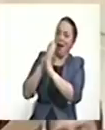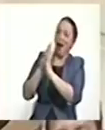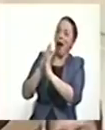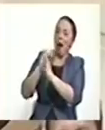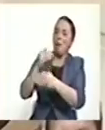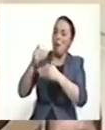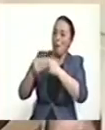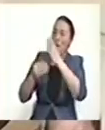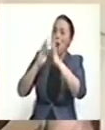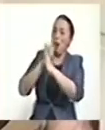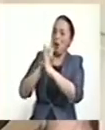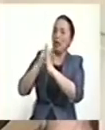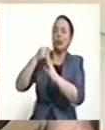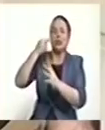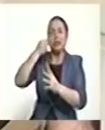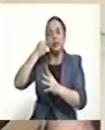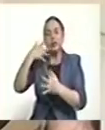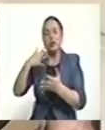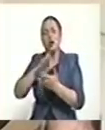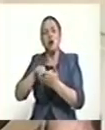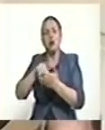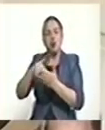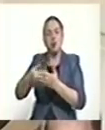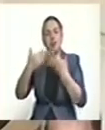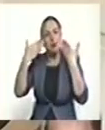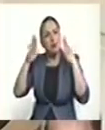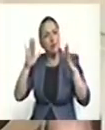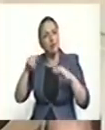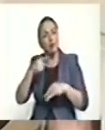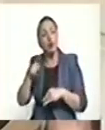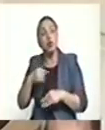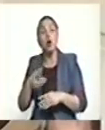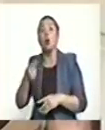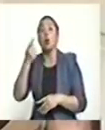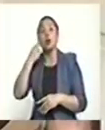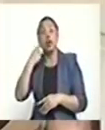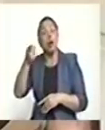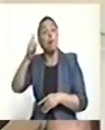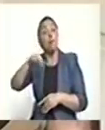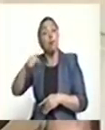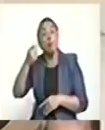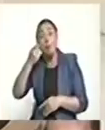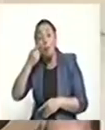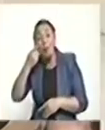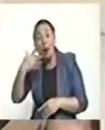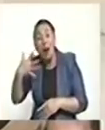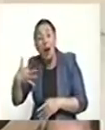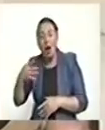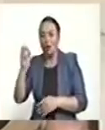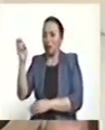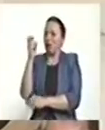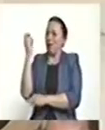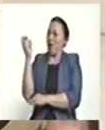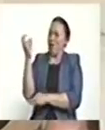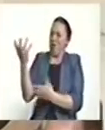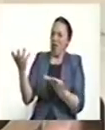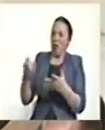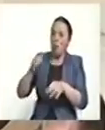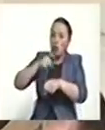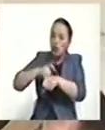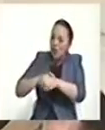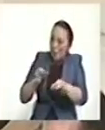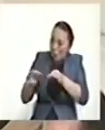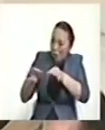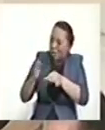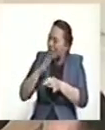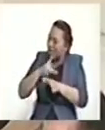Esto debilita el aparato judicial y ojo, porque también están creando una especie de parafiscalía que tampoco se define su temporalidad ni la cadena